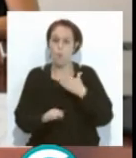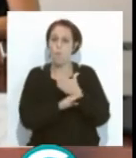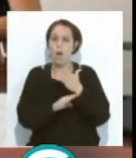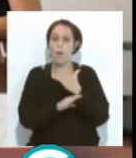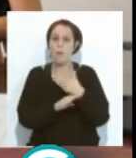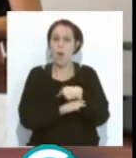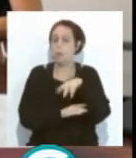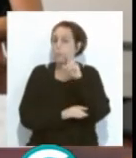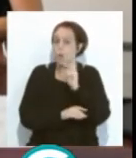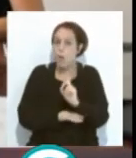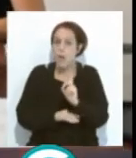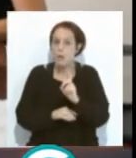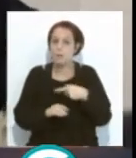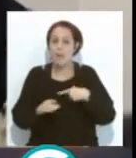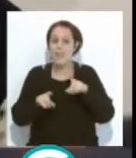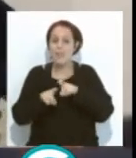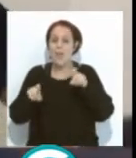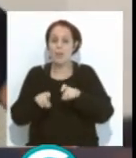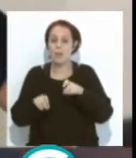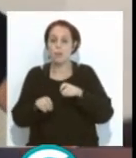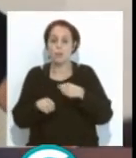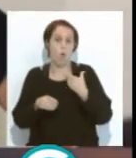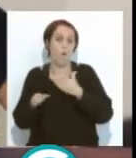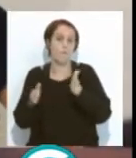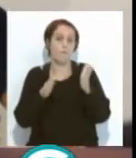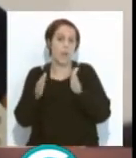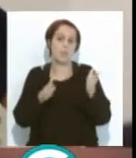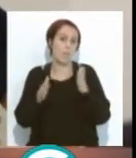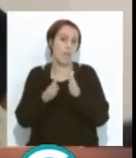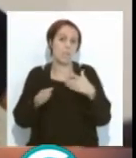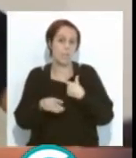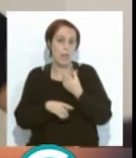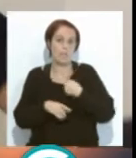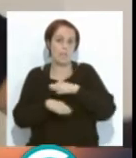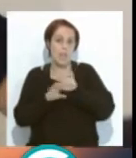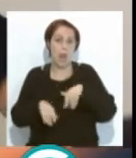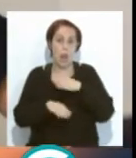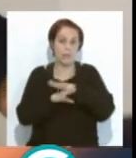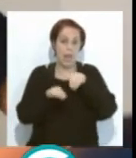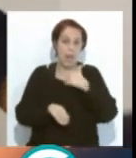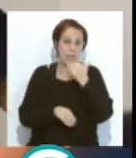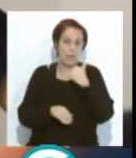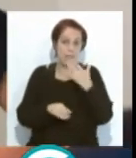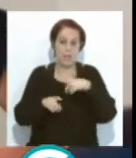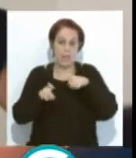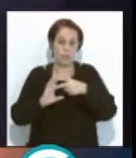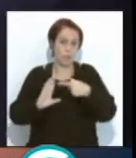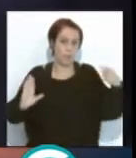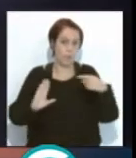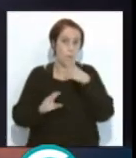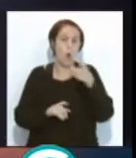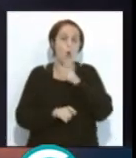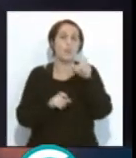decide quitar los descansos en las siguientes fases que quedaban de concurso, que eran semifinales y finales. O sea, a mí eso me parece gravísimo, que a mitad de